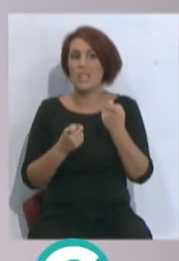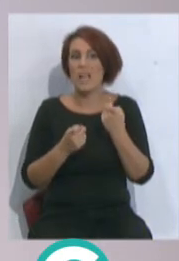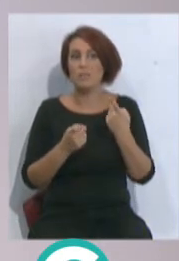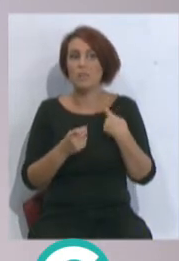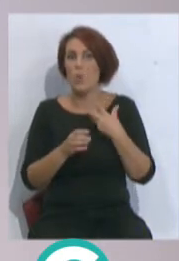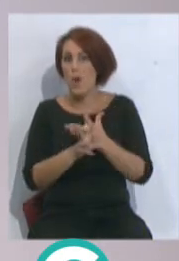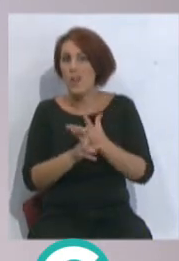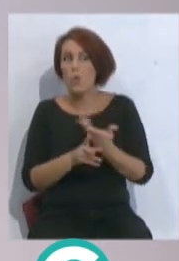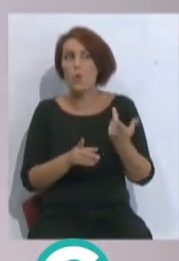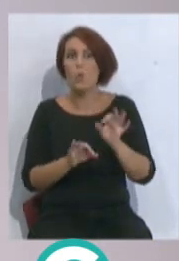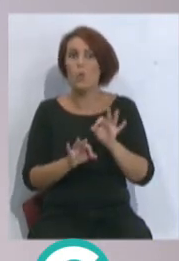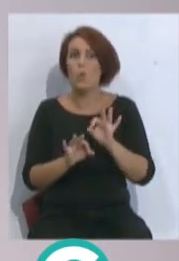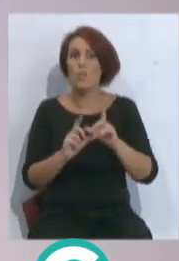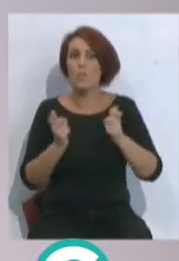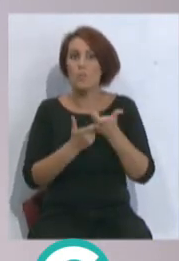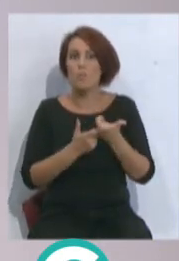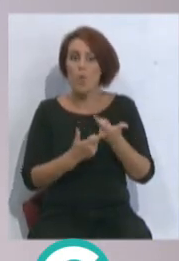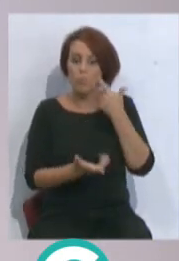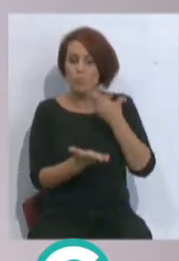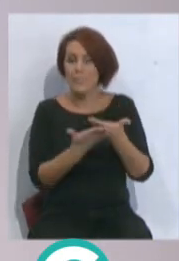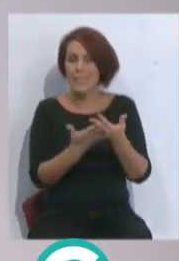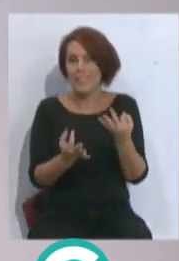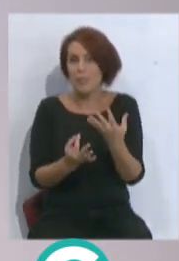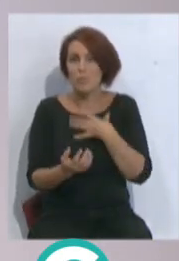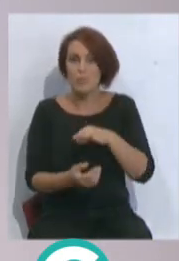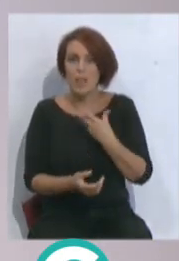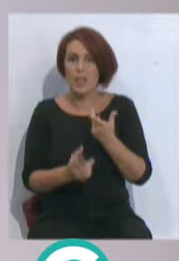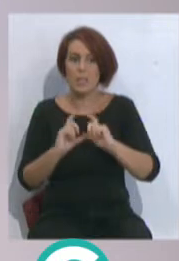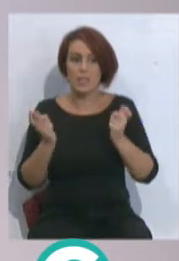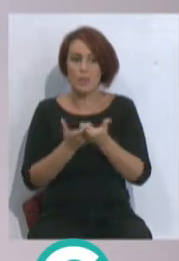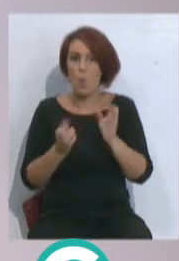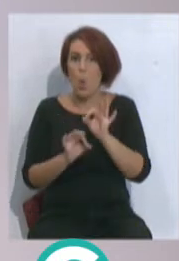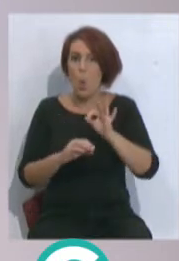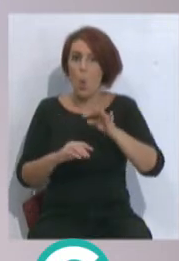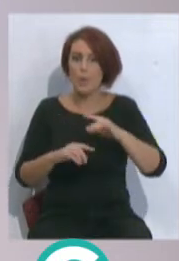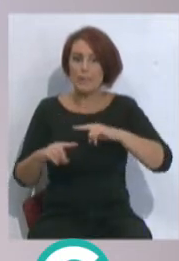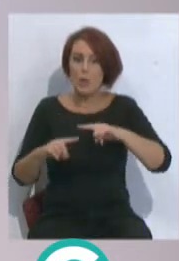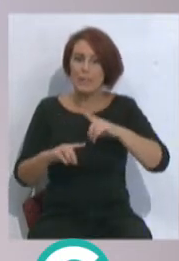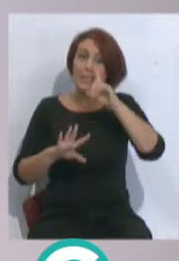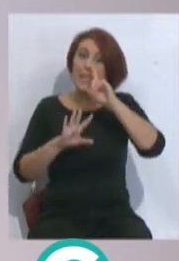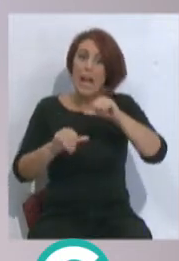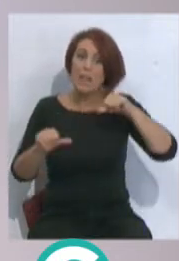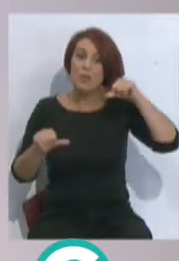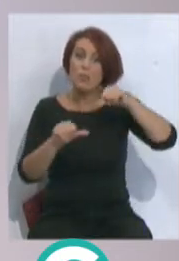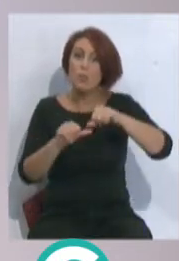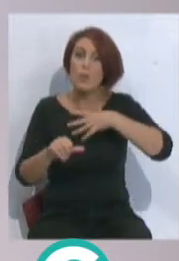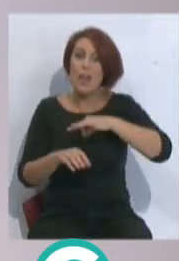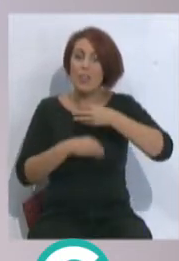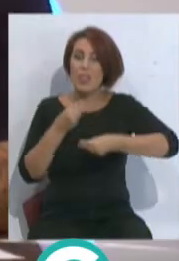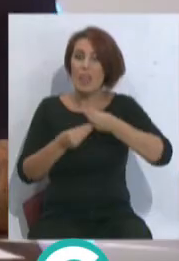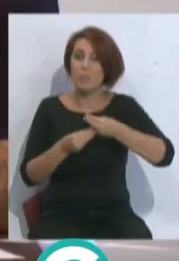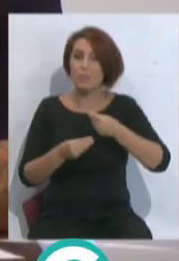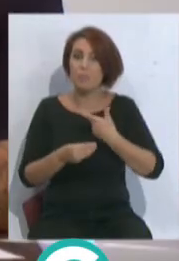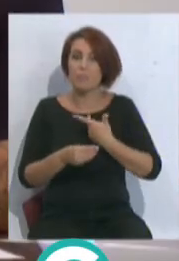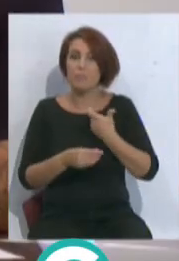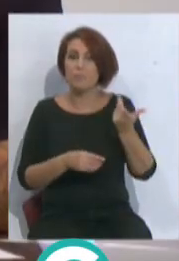entre lo que ofrece el equipo, las posibilidades que tiene un equipo o un entrenador después de seis años de poder hacer alguna cosita